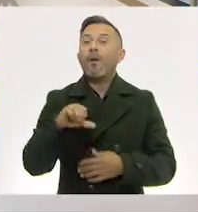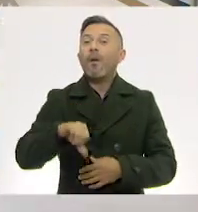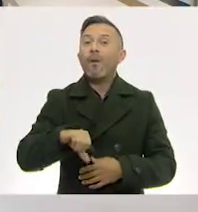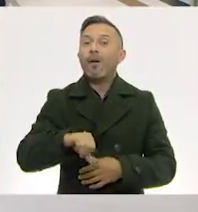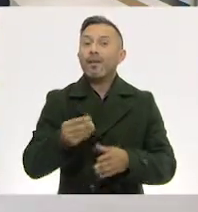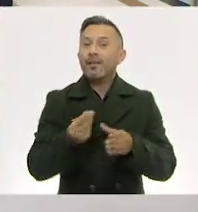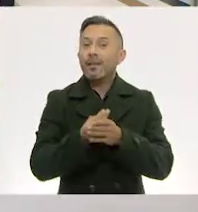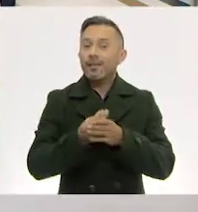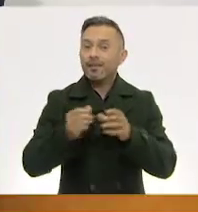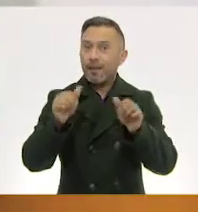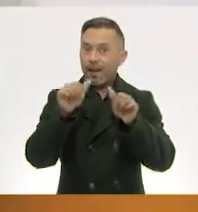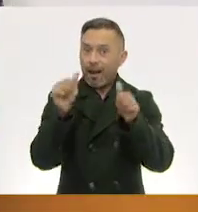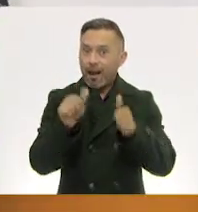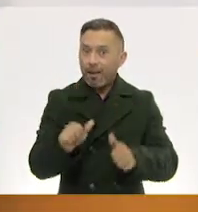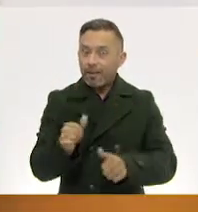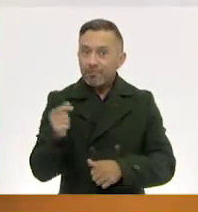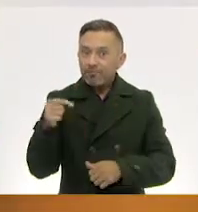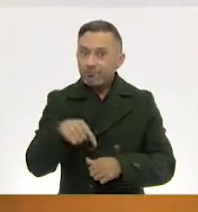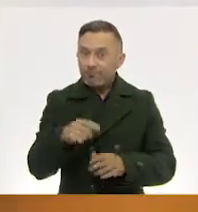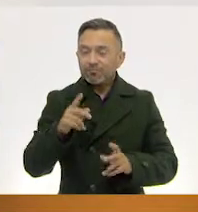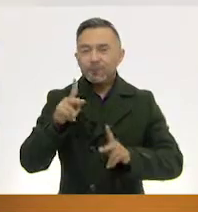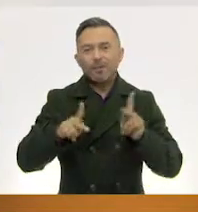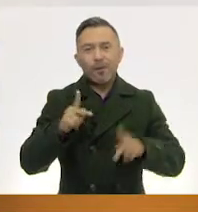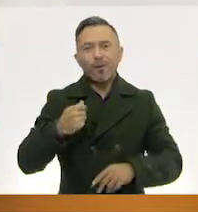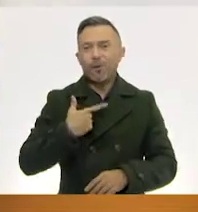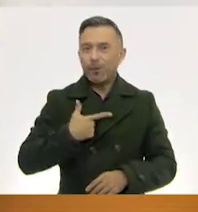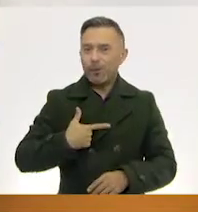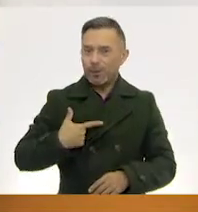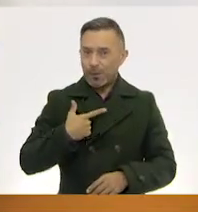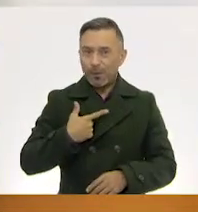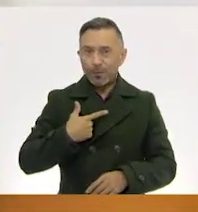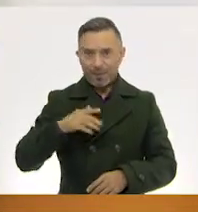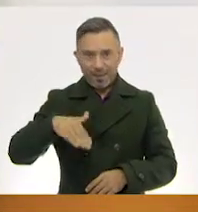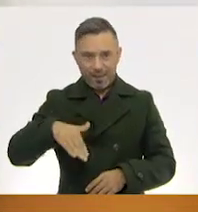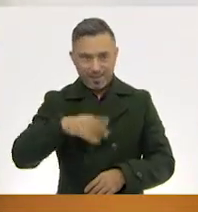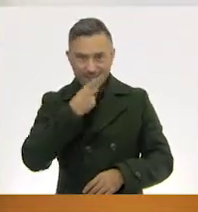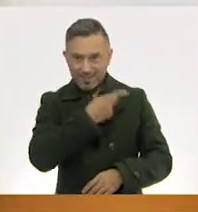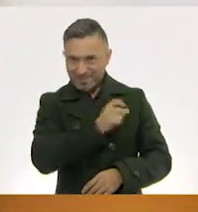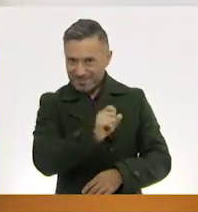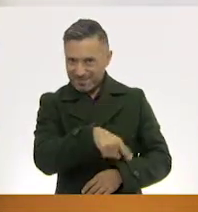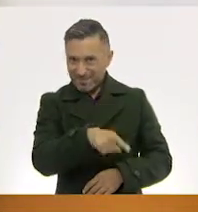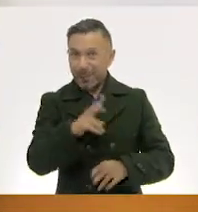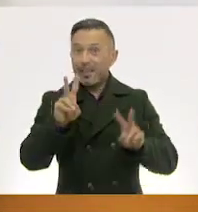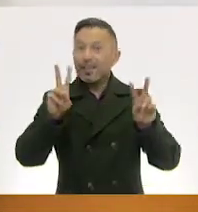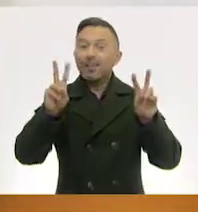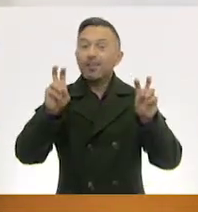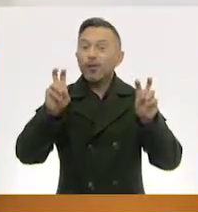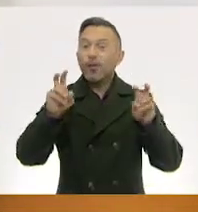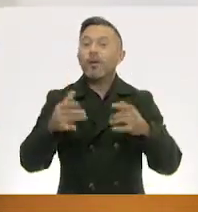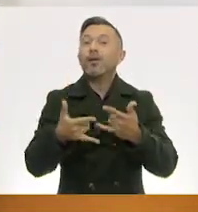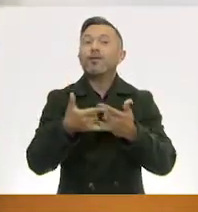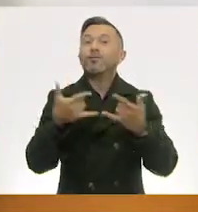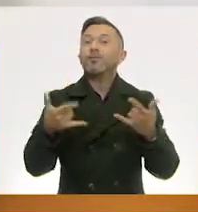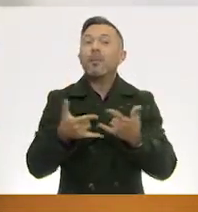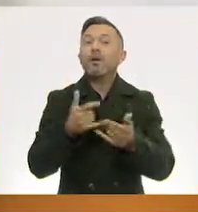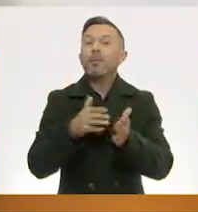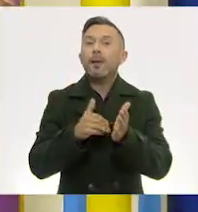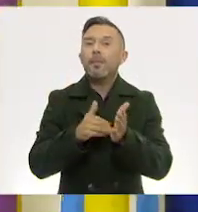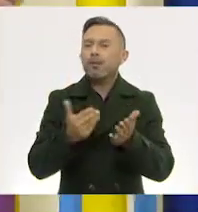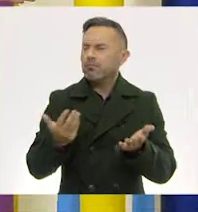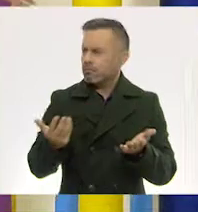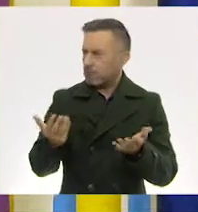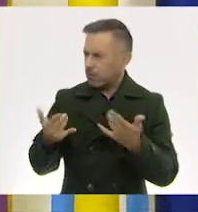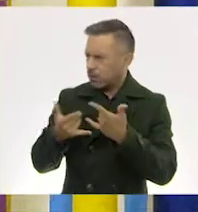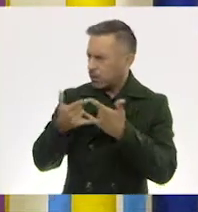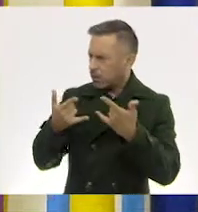arte. Y bueno, hoy vamos a ver, como habíamos dicho, el título, una historia de papel. ¿Y de qué se trata